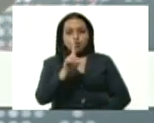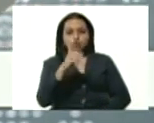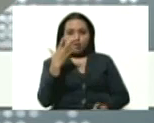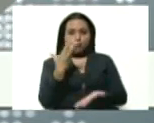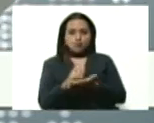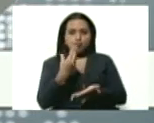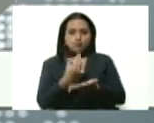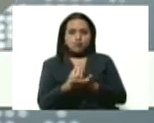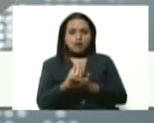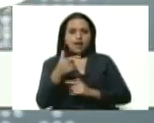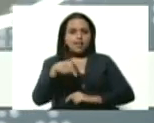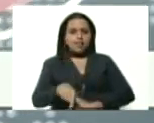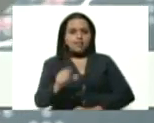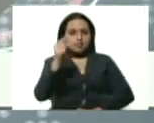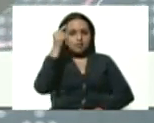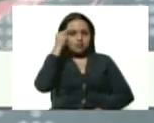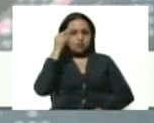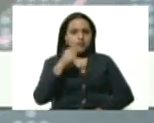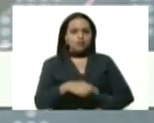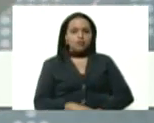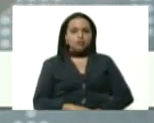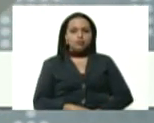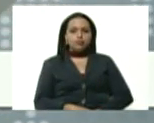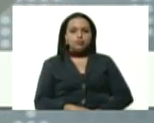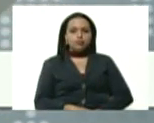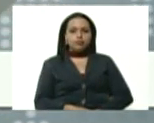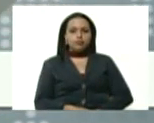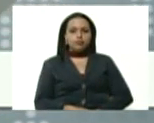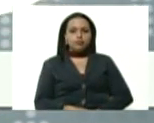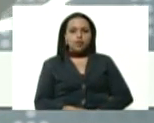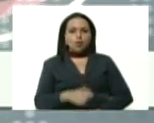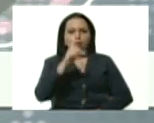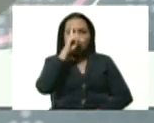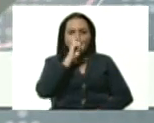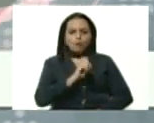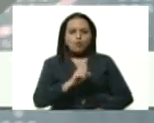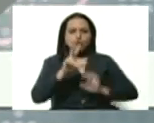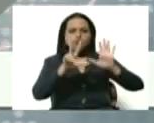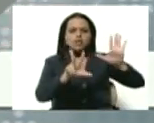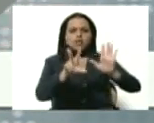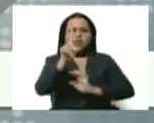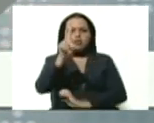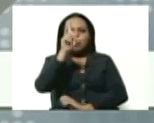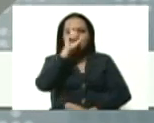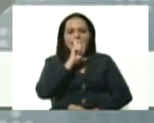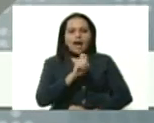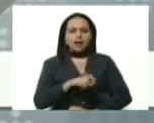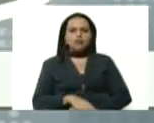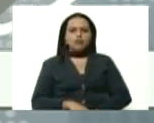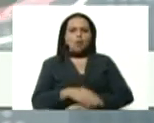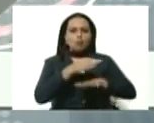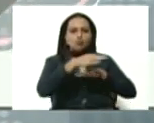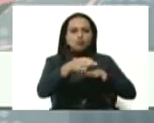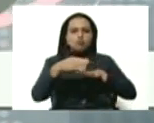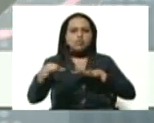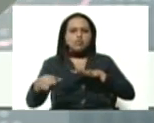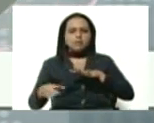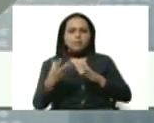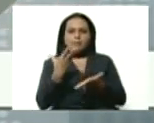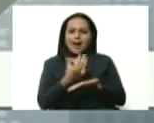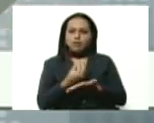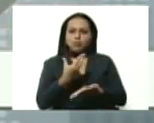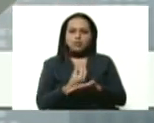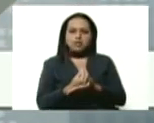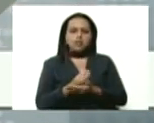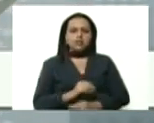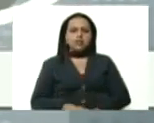que estamos reportando el día de hoy, corresponde a un hombre de 31 años de edad, del municipio Maturín, que fue